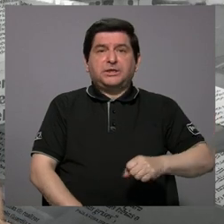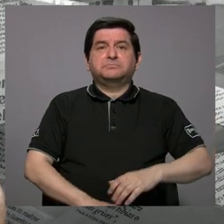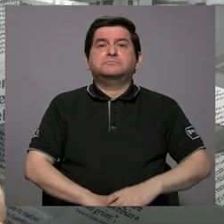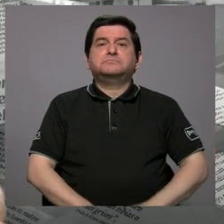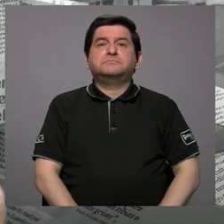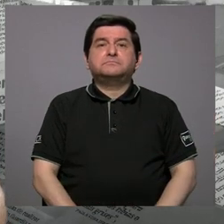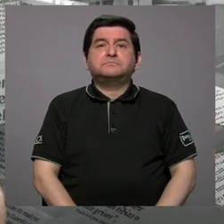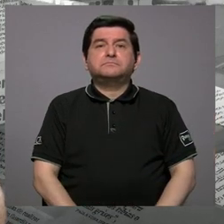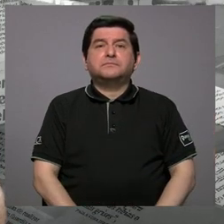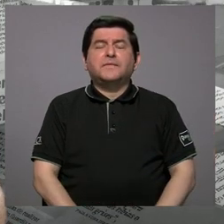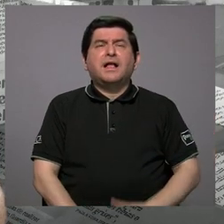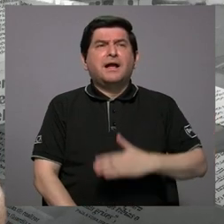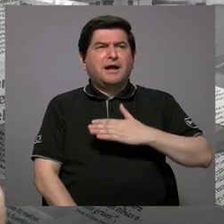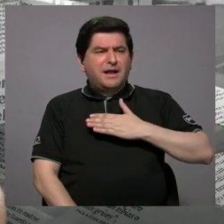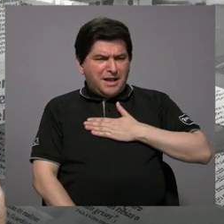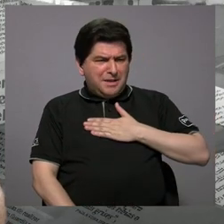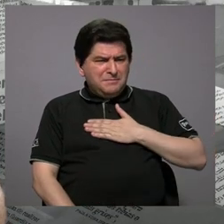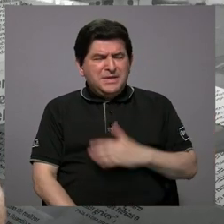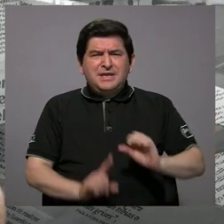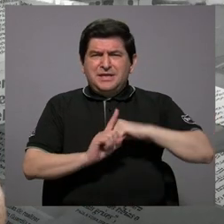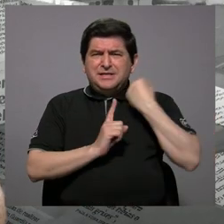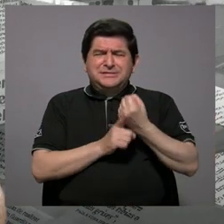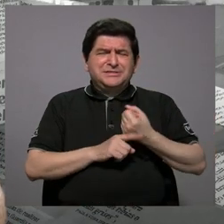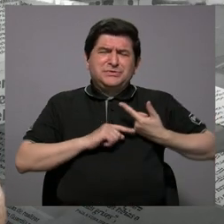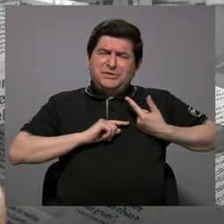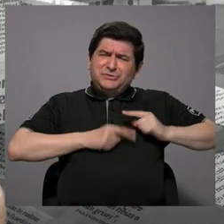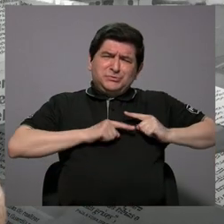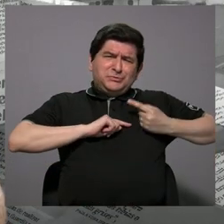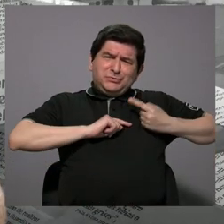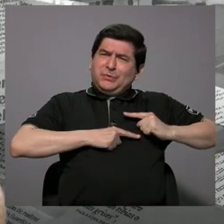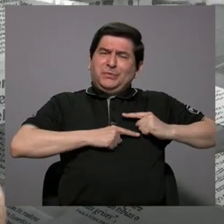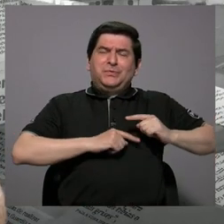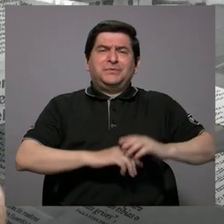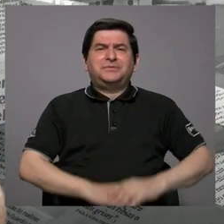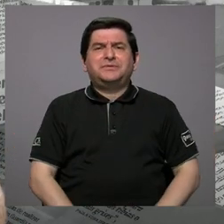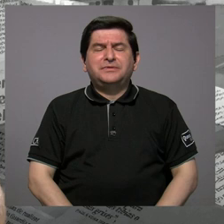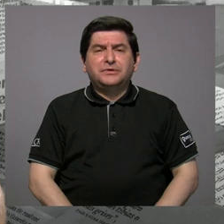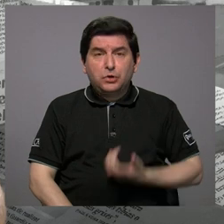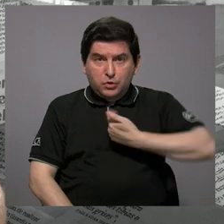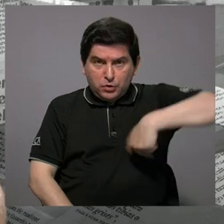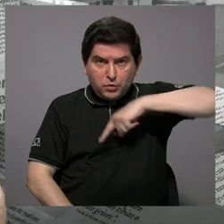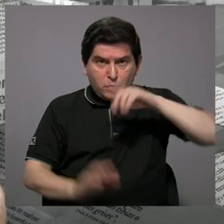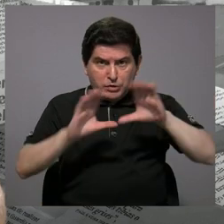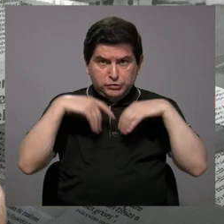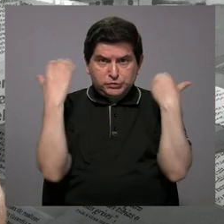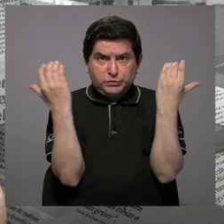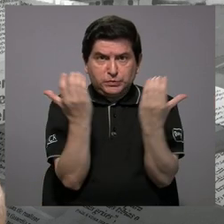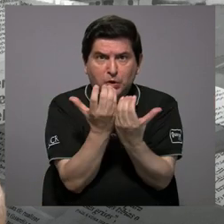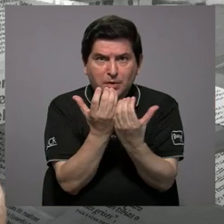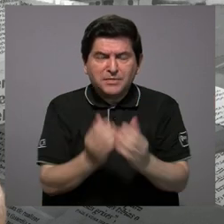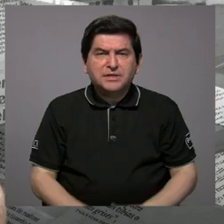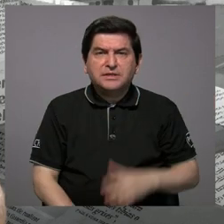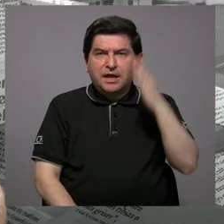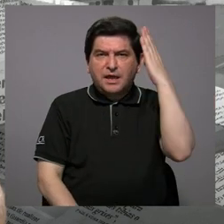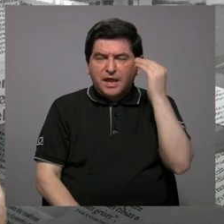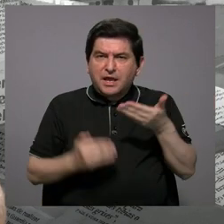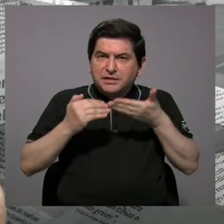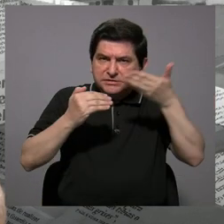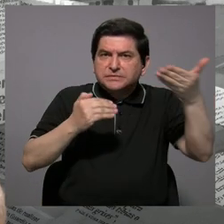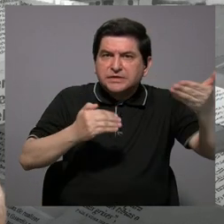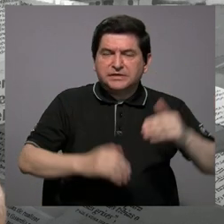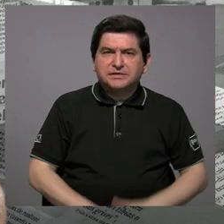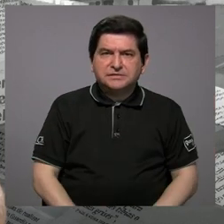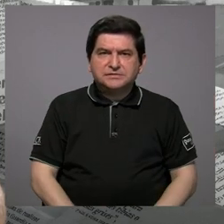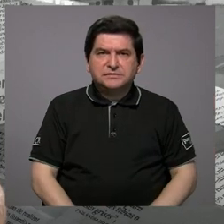lamentablemente sí. A mí esto me ha partido el alma. Nosotros como comité hemos vivido cosas donde